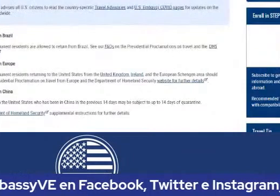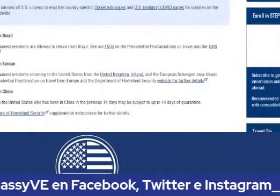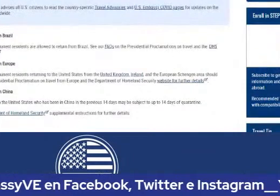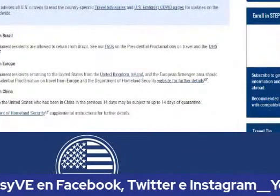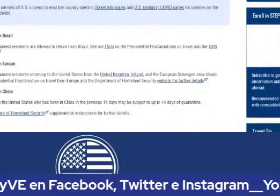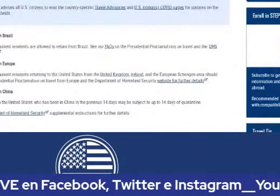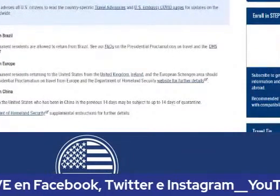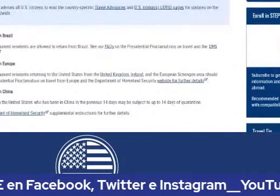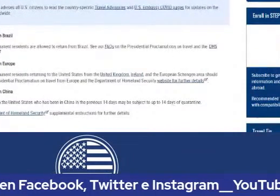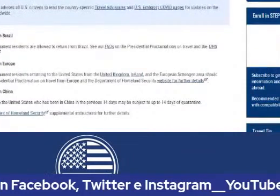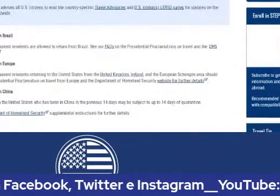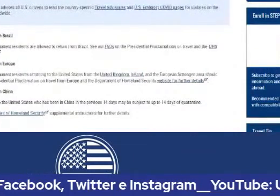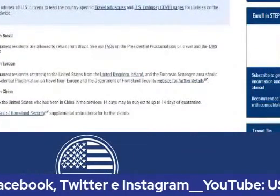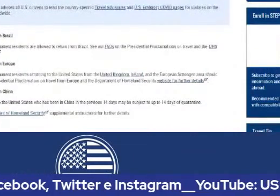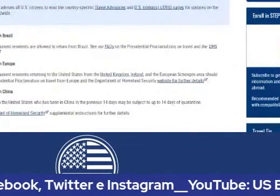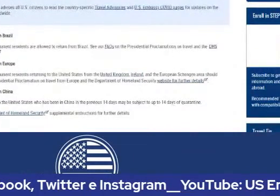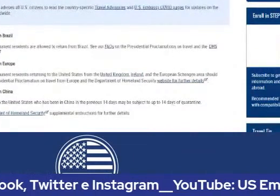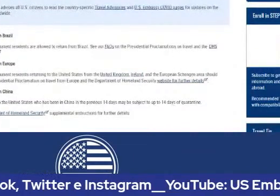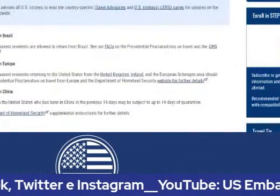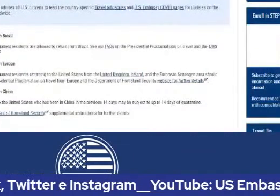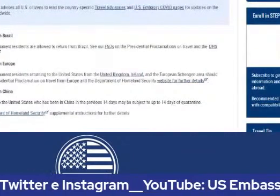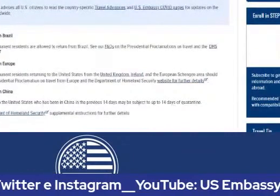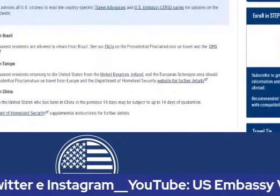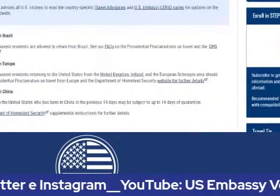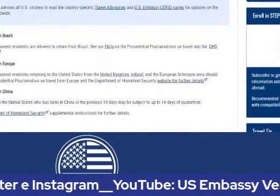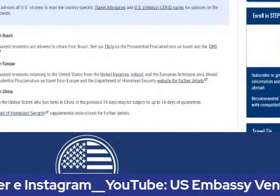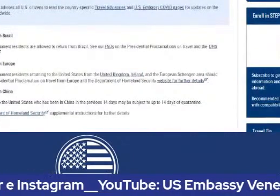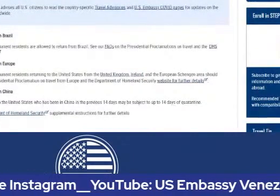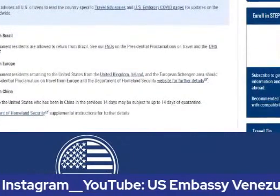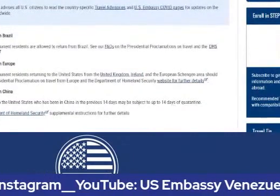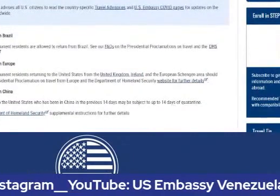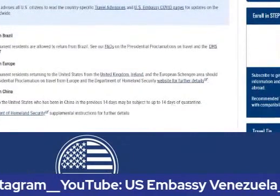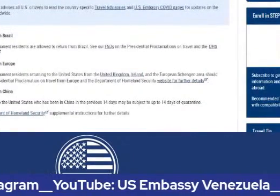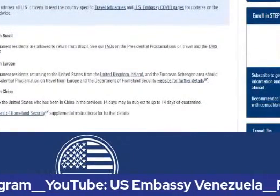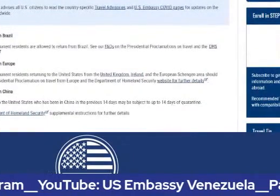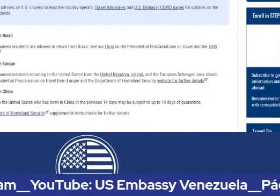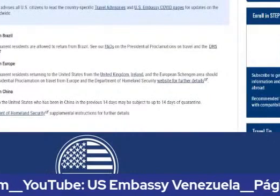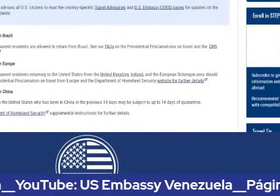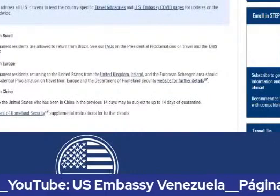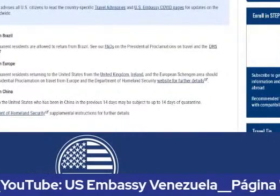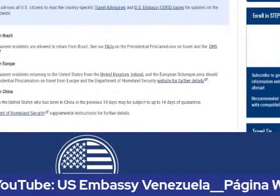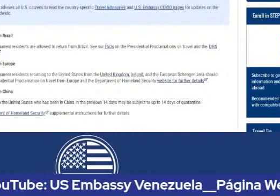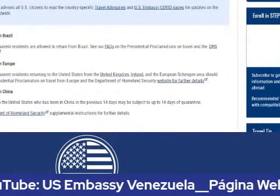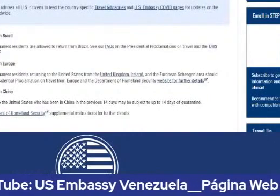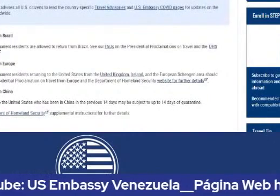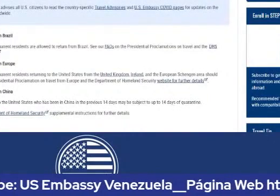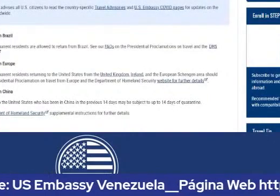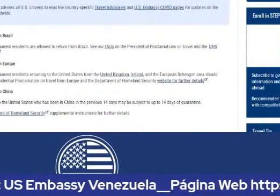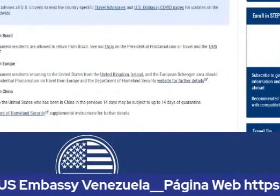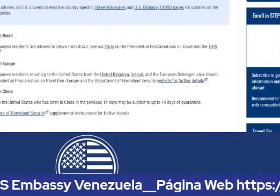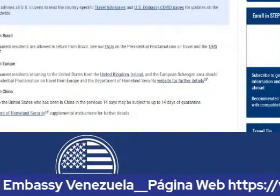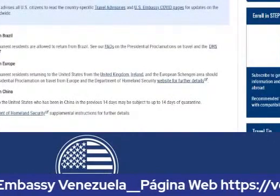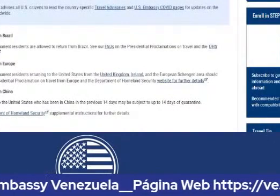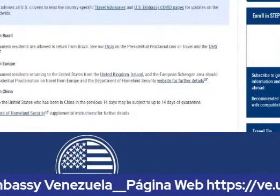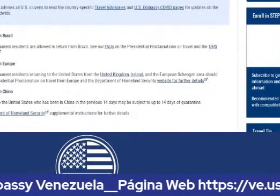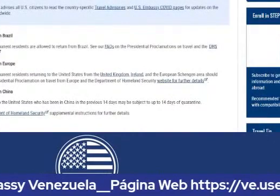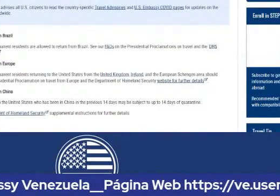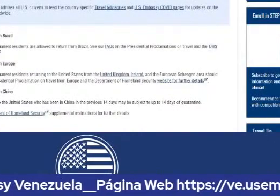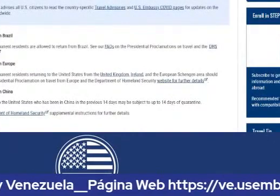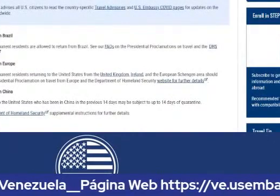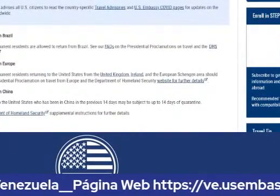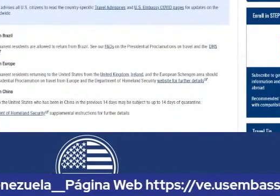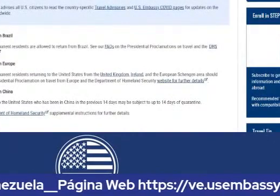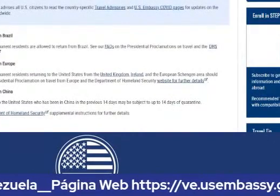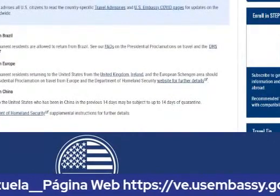que puede volar y así ha tenido covid el 90 días antes del